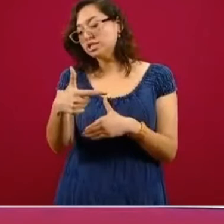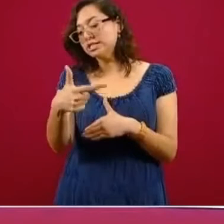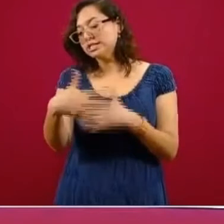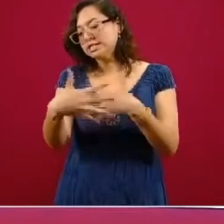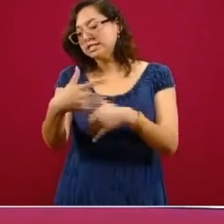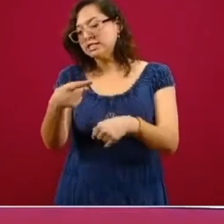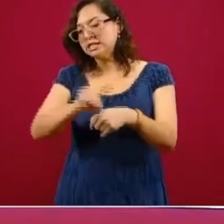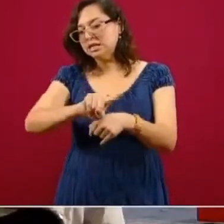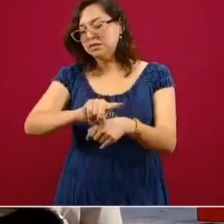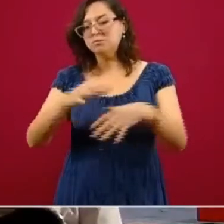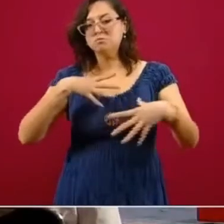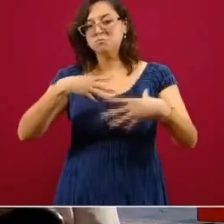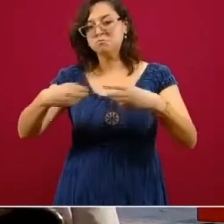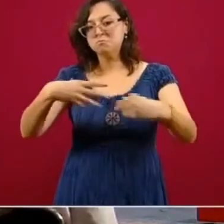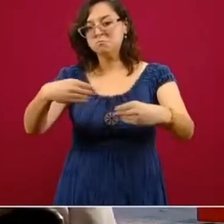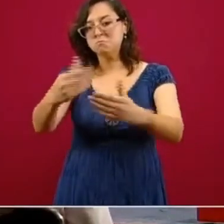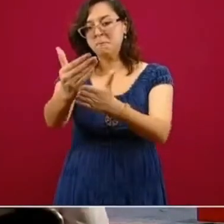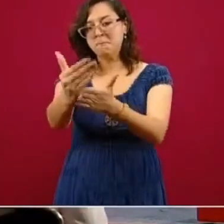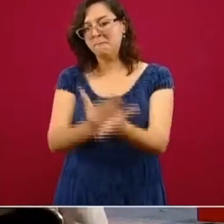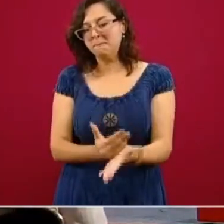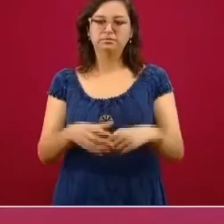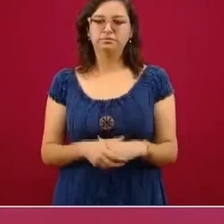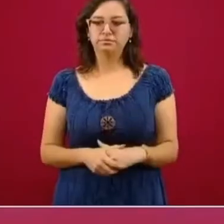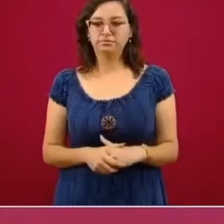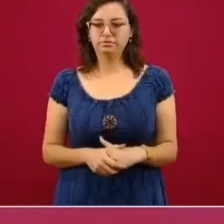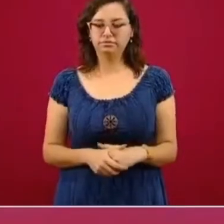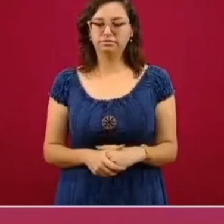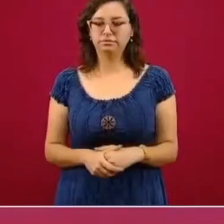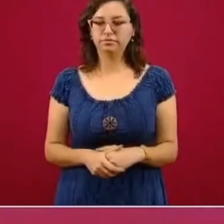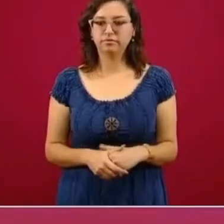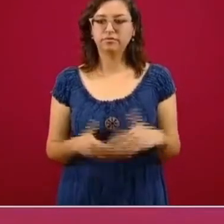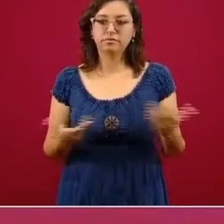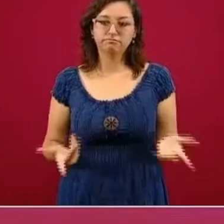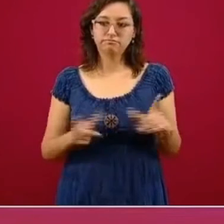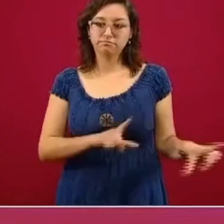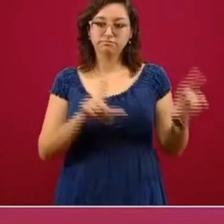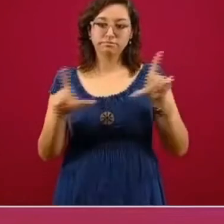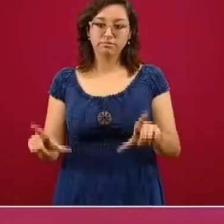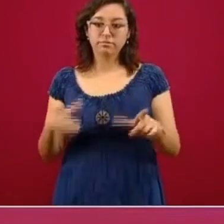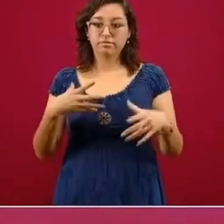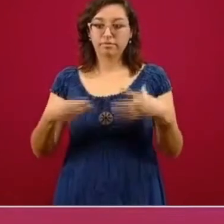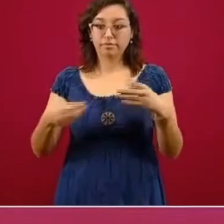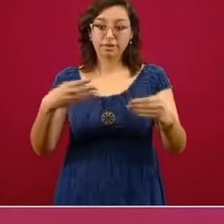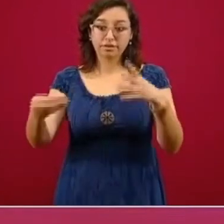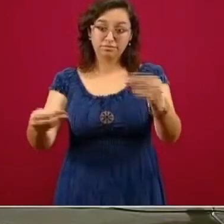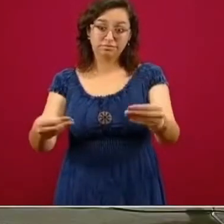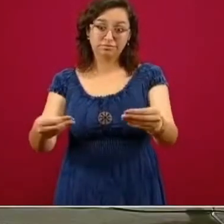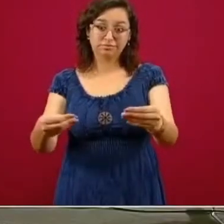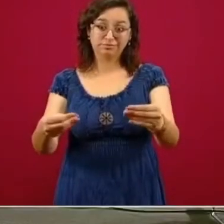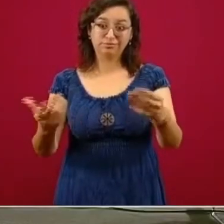descenso de la epidemia. La siguiente, por favor. Y lo vemos con el reto de mantener la